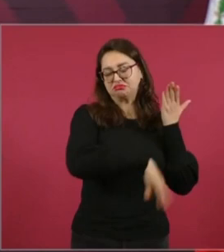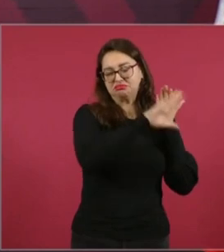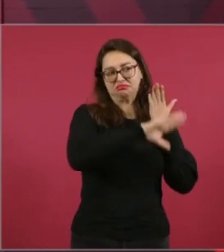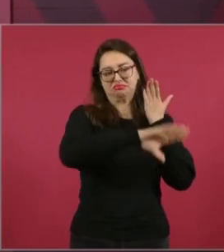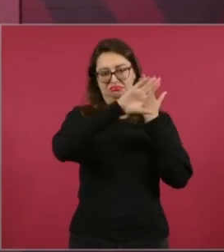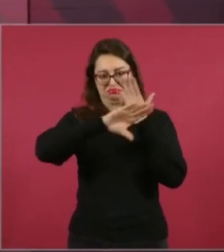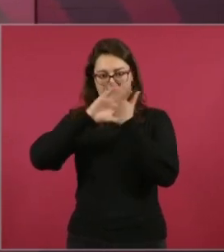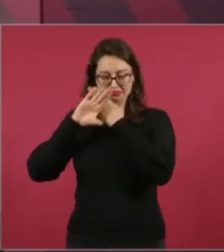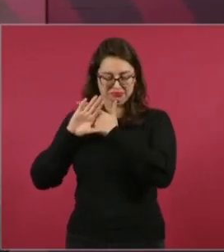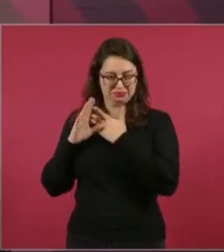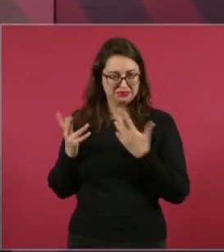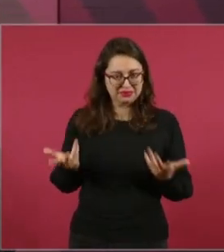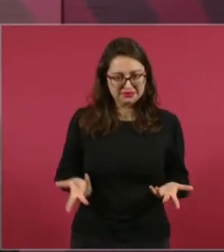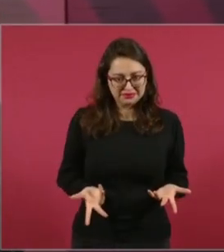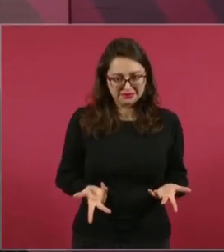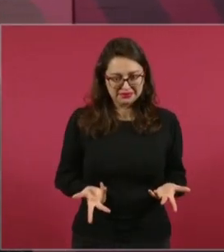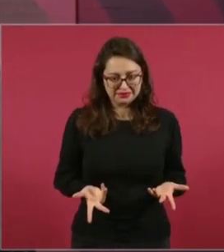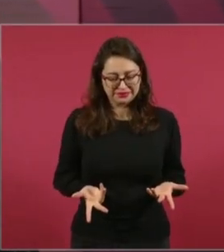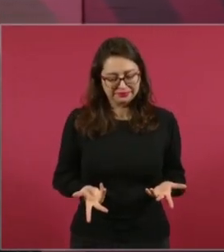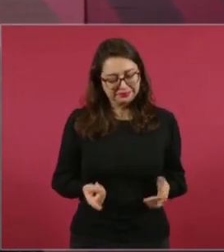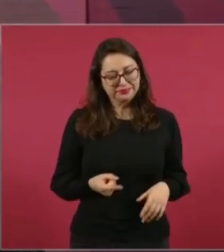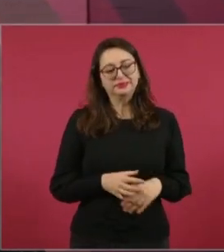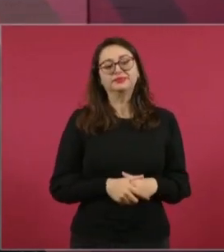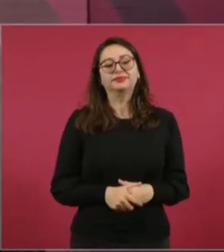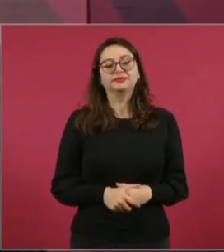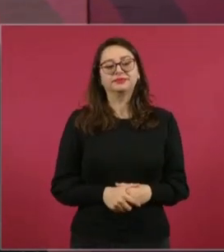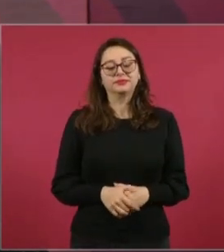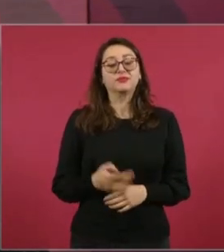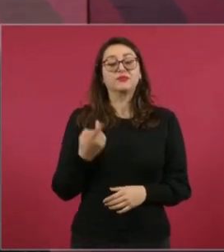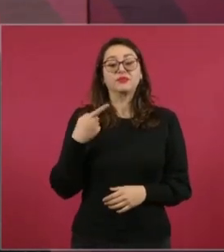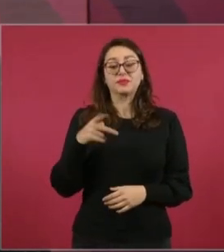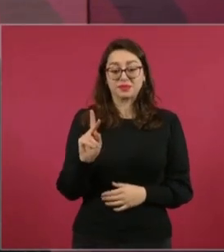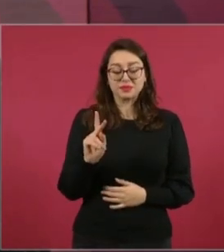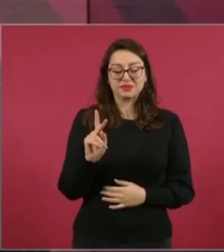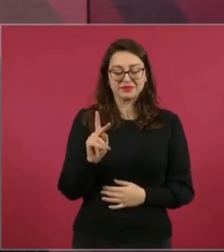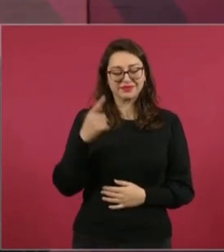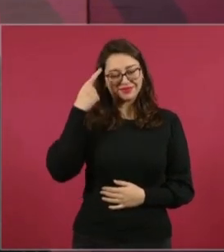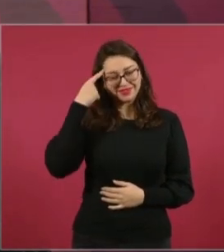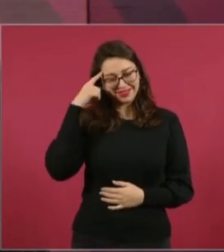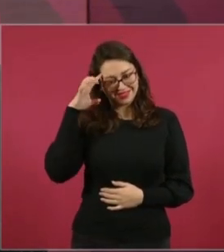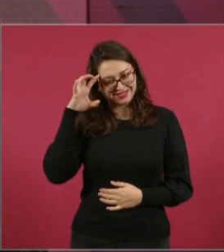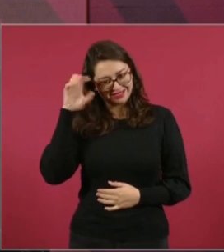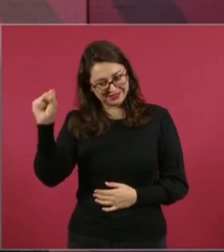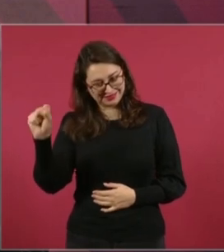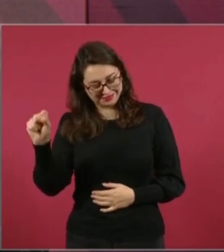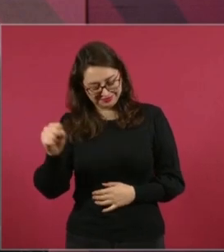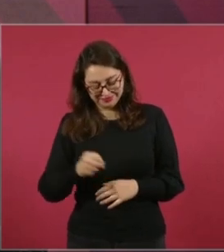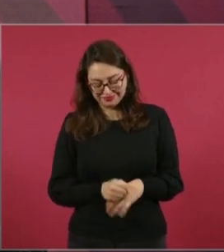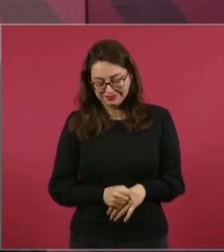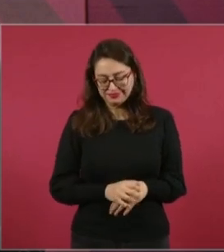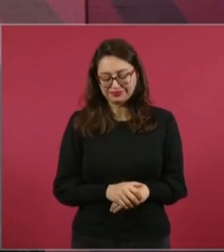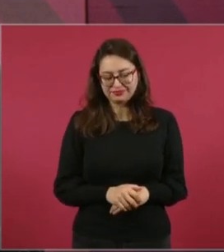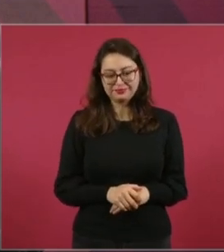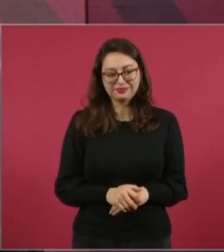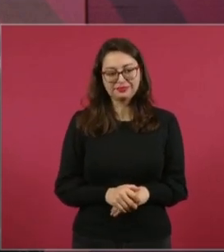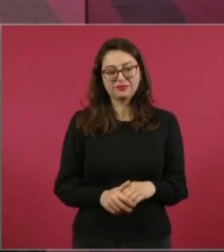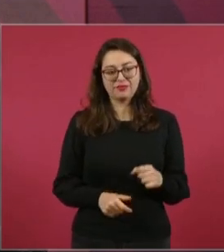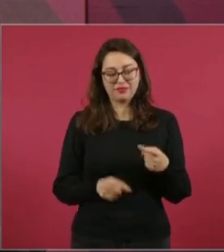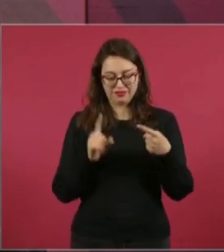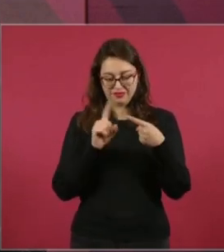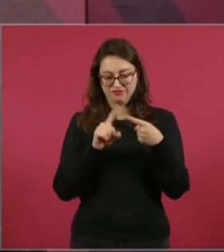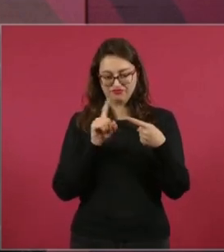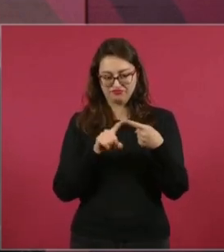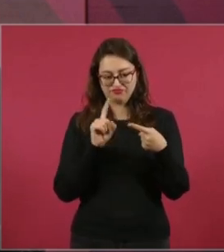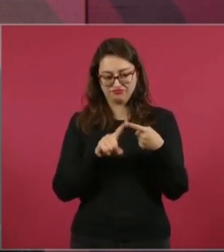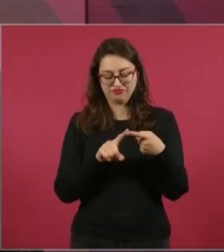de que eran dos líneas, una esta